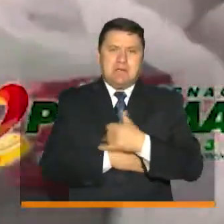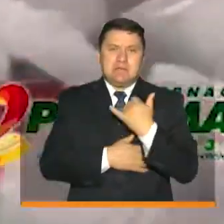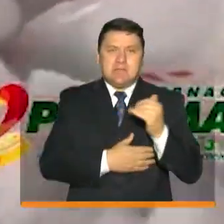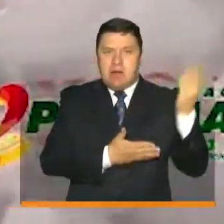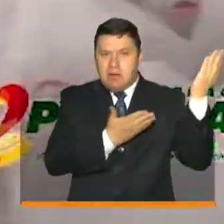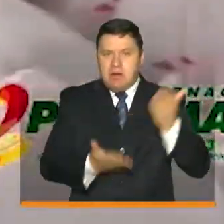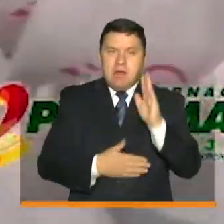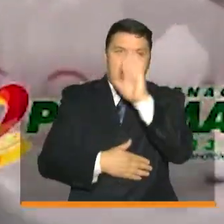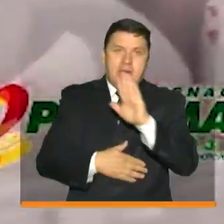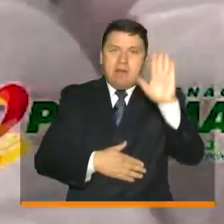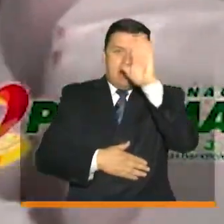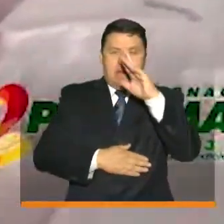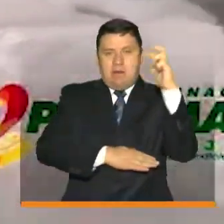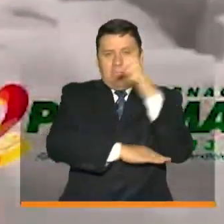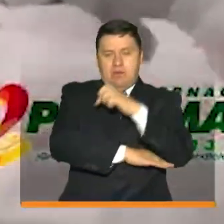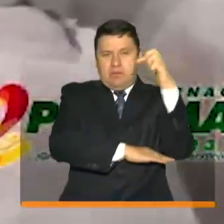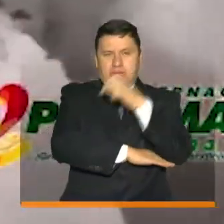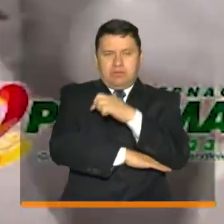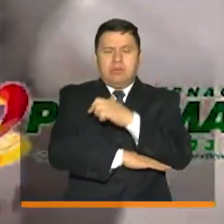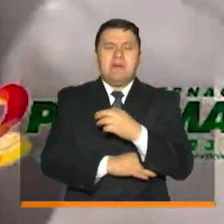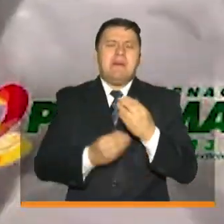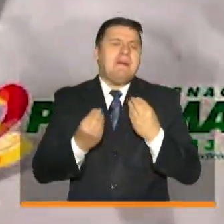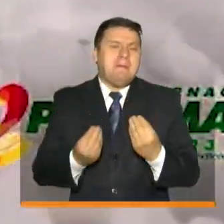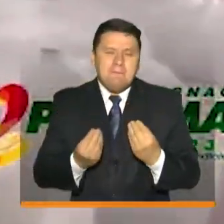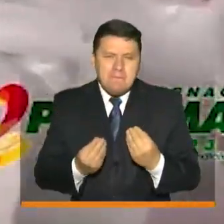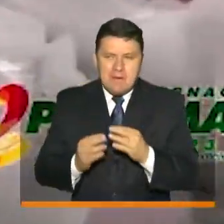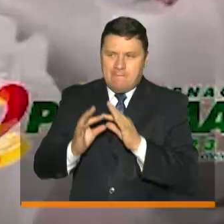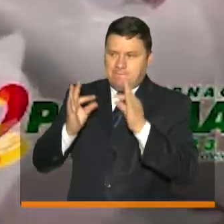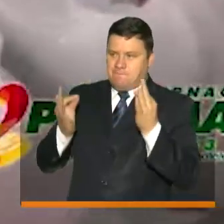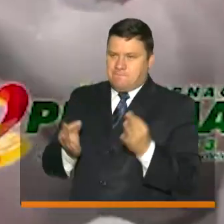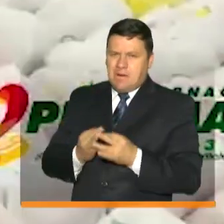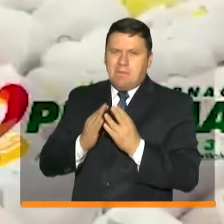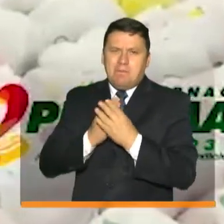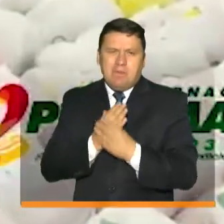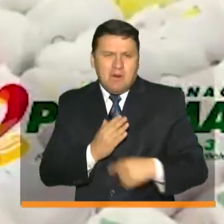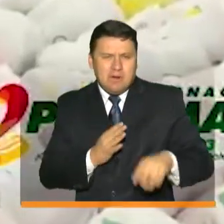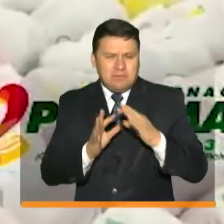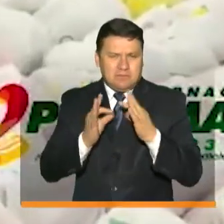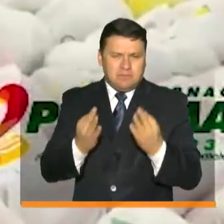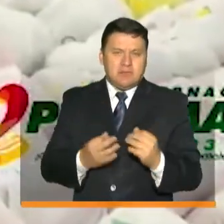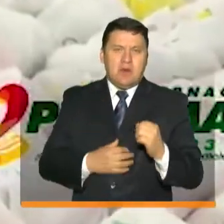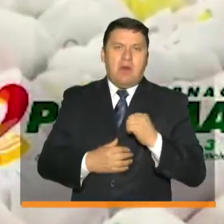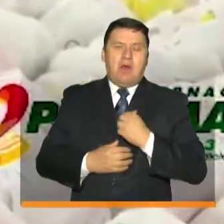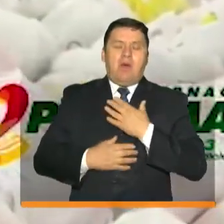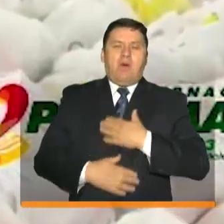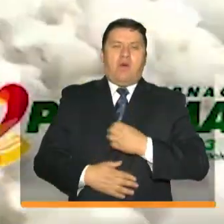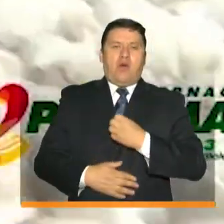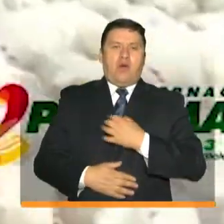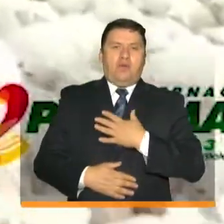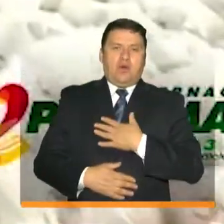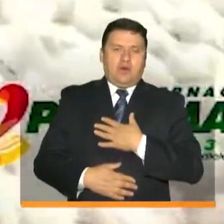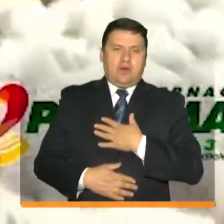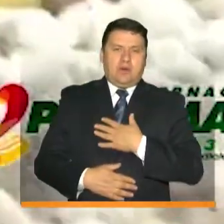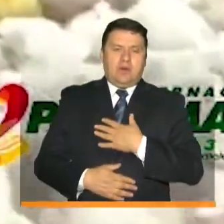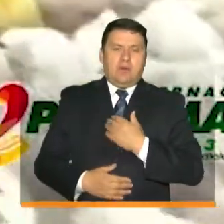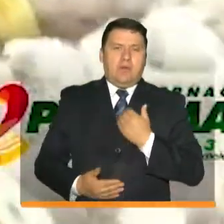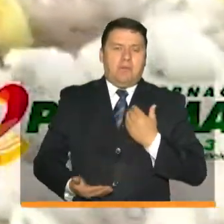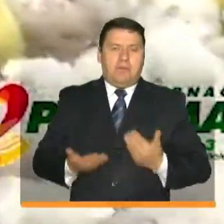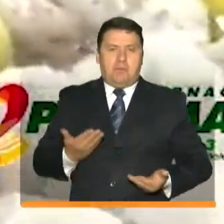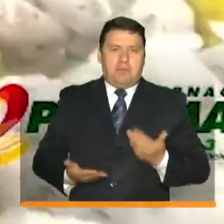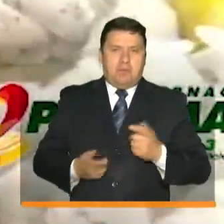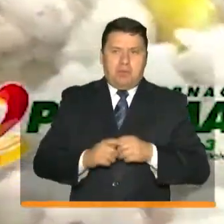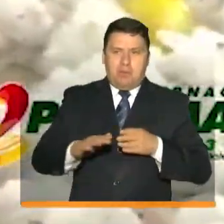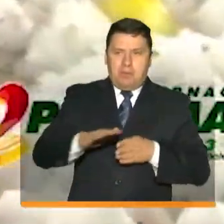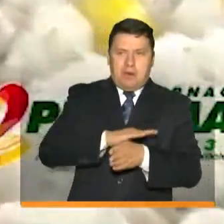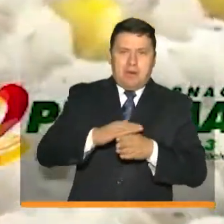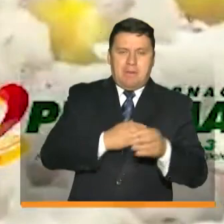llegado al departamento del Putumayo para que estas familias vulnerables tengan la oportunidad y la posibilidad de